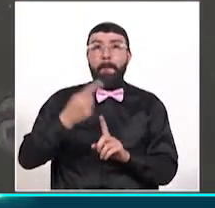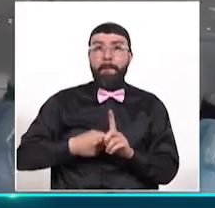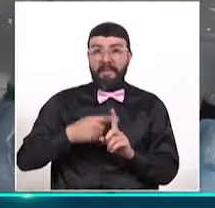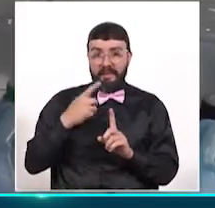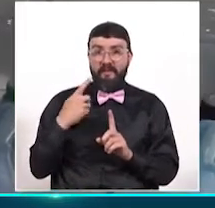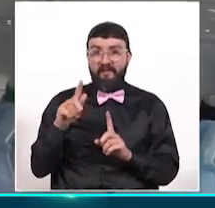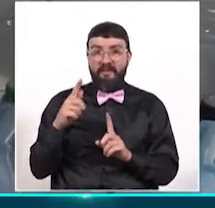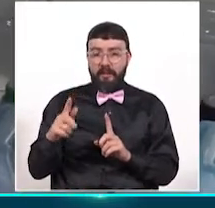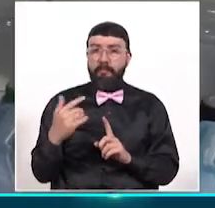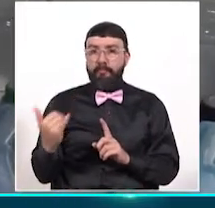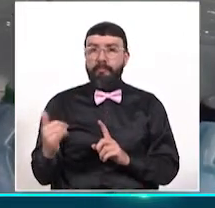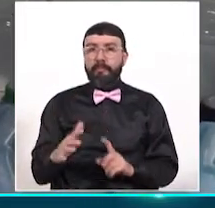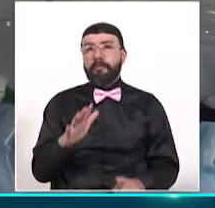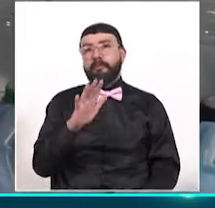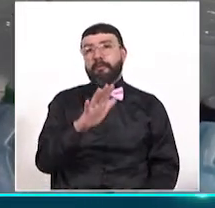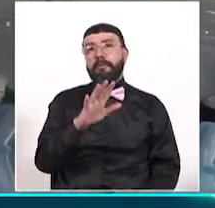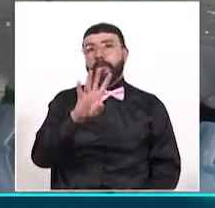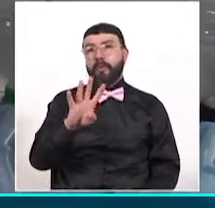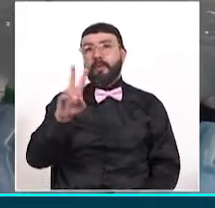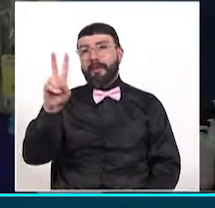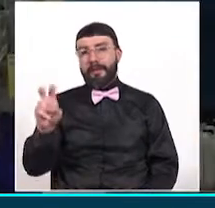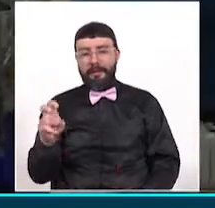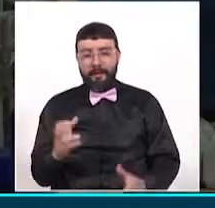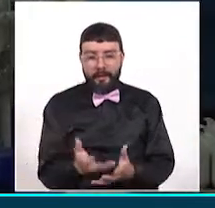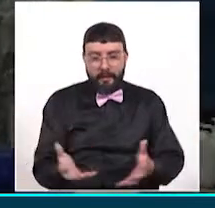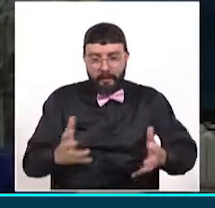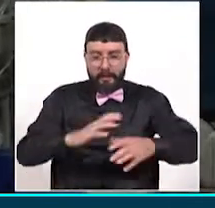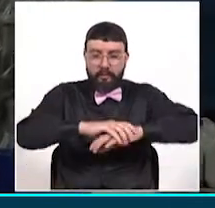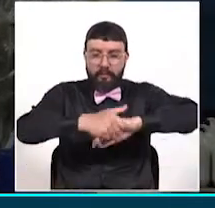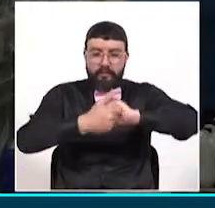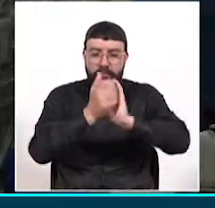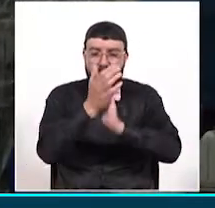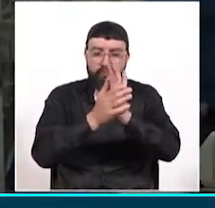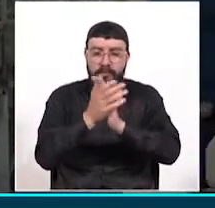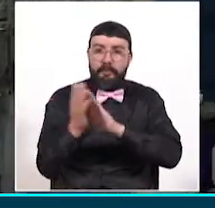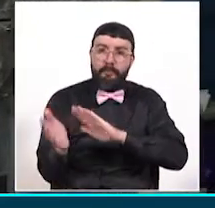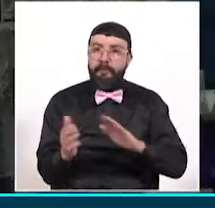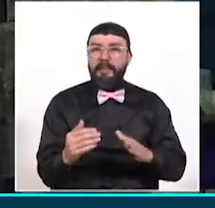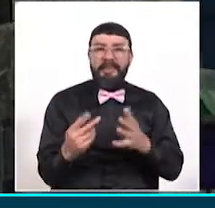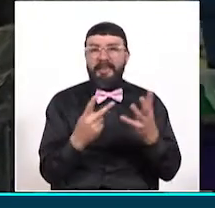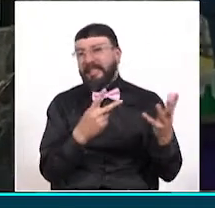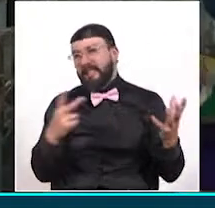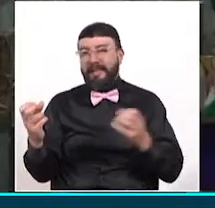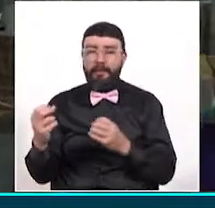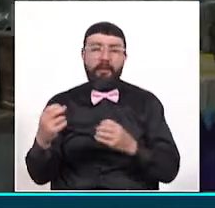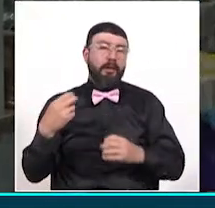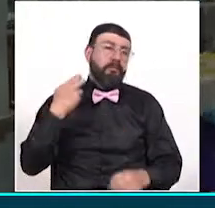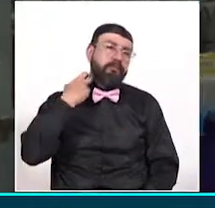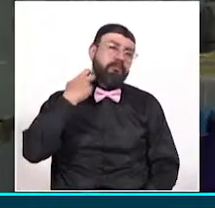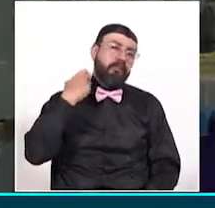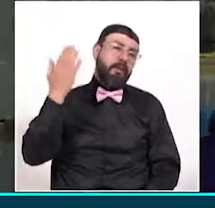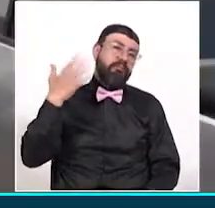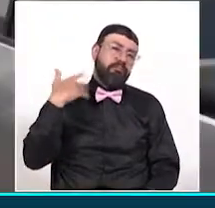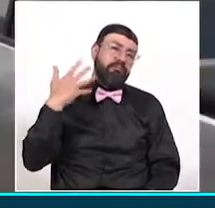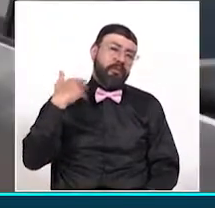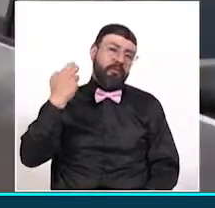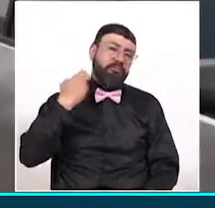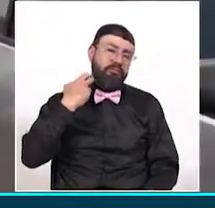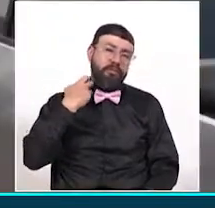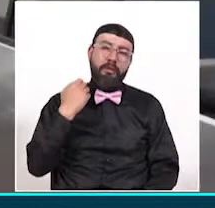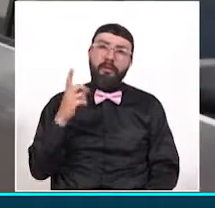547 lavamanos portátiles, 700 termómetros y 153